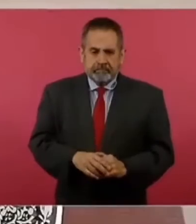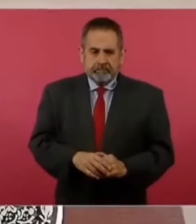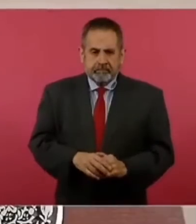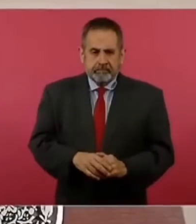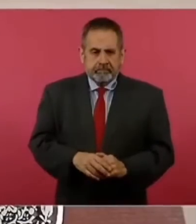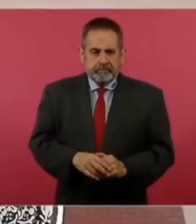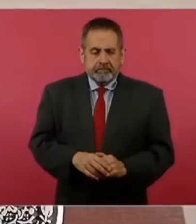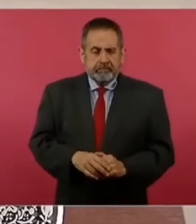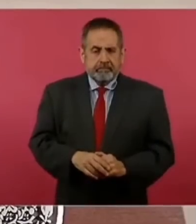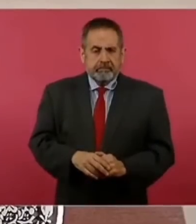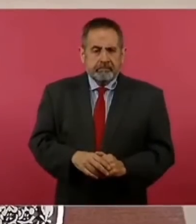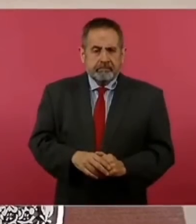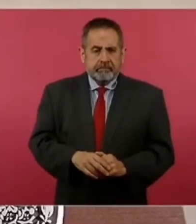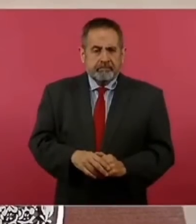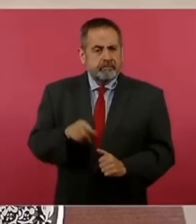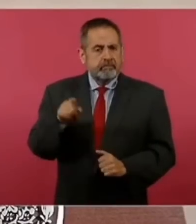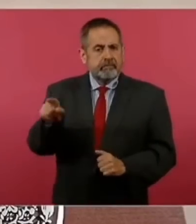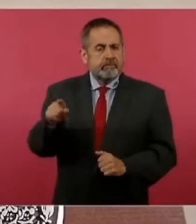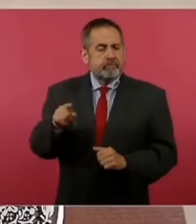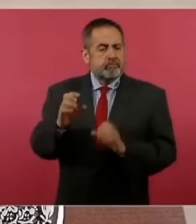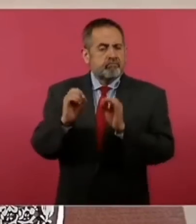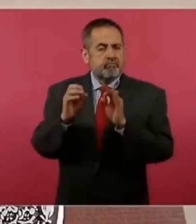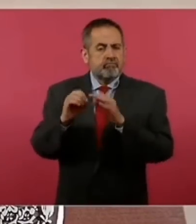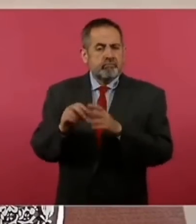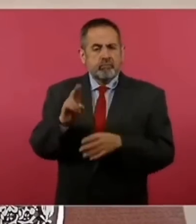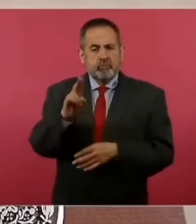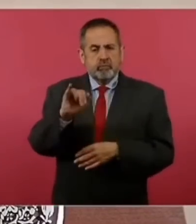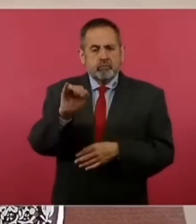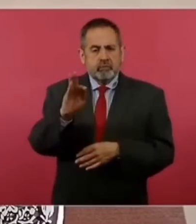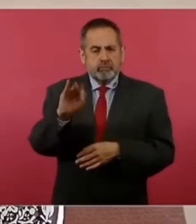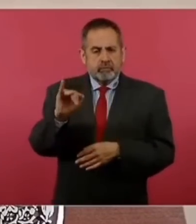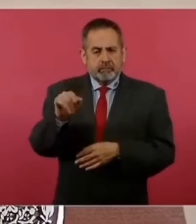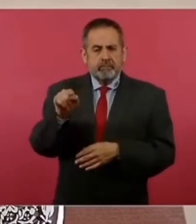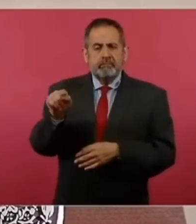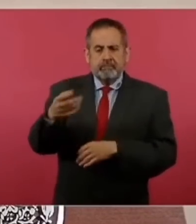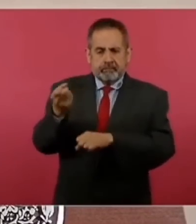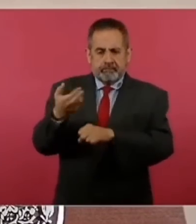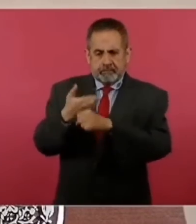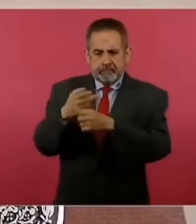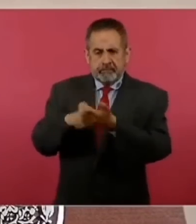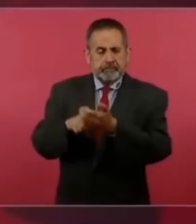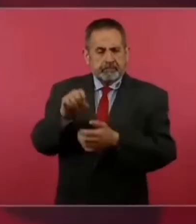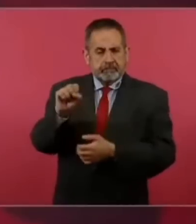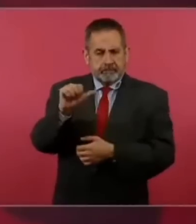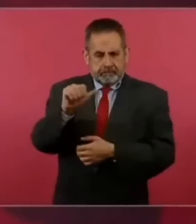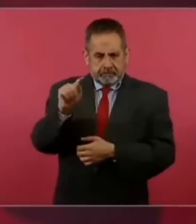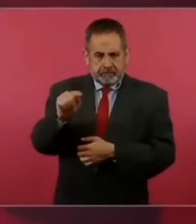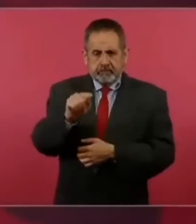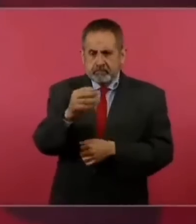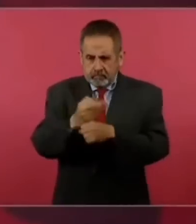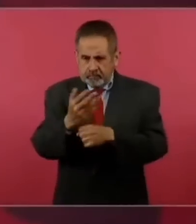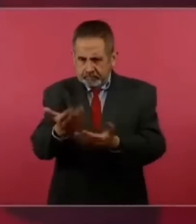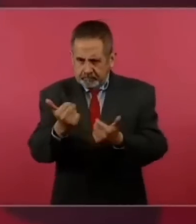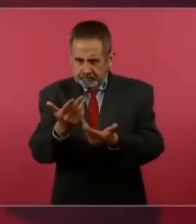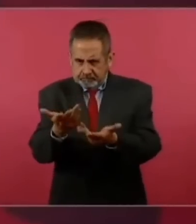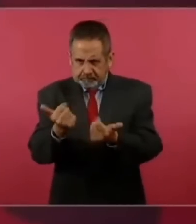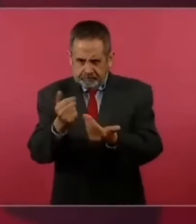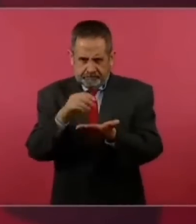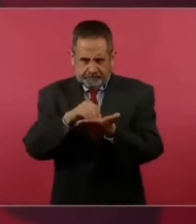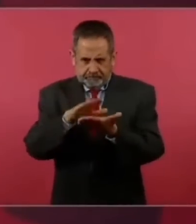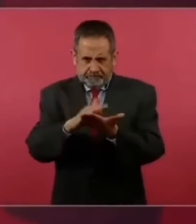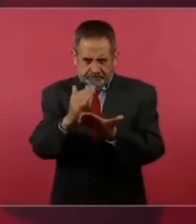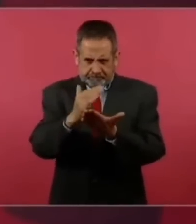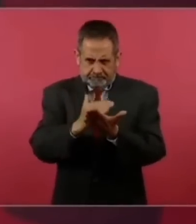en la oficina de inteligencia financiera de la secretaría de hacienda ahora nos das los datos